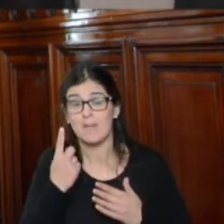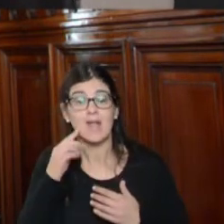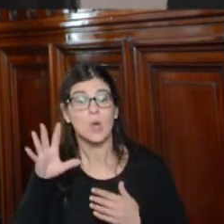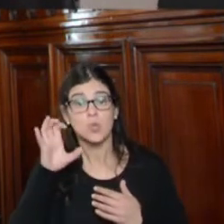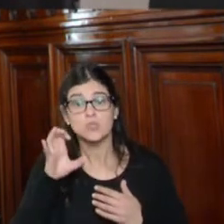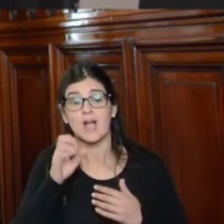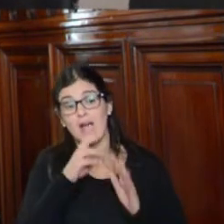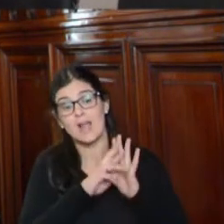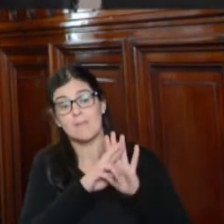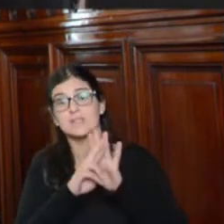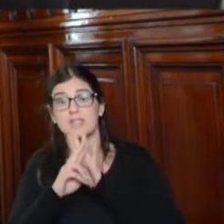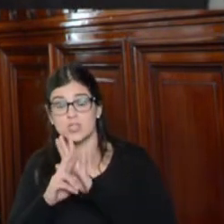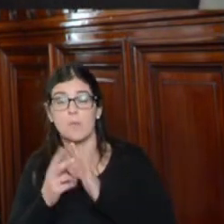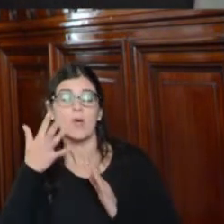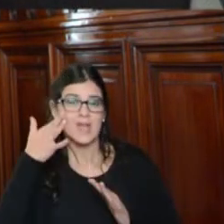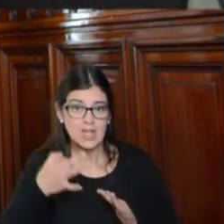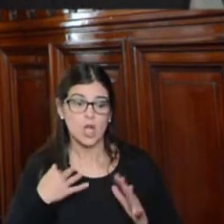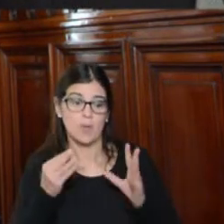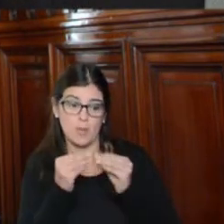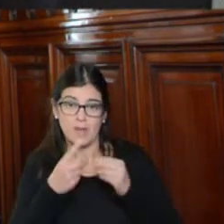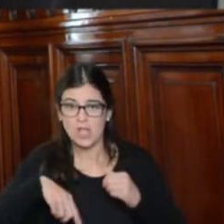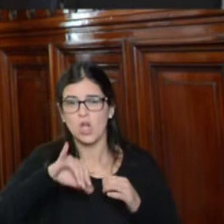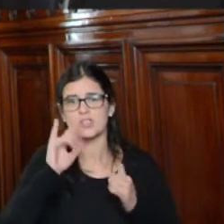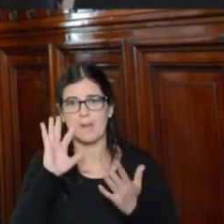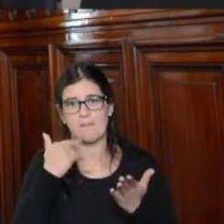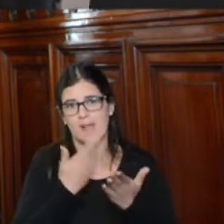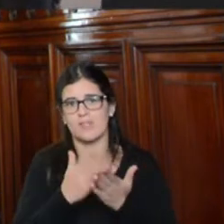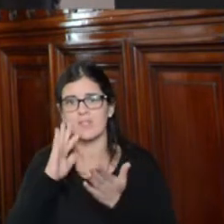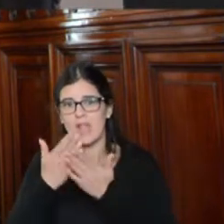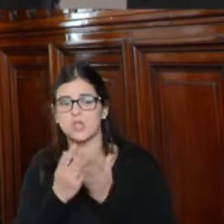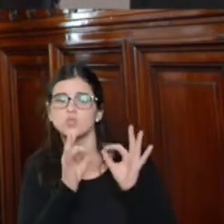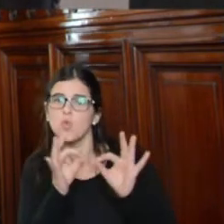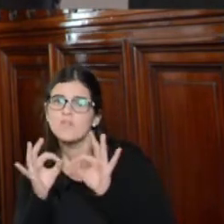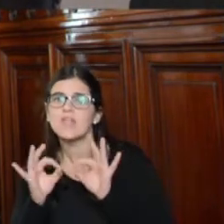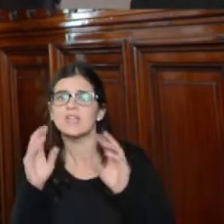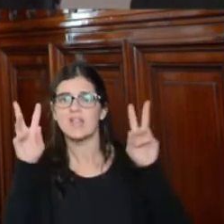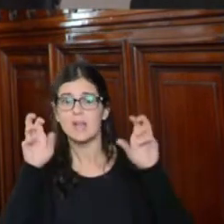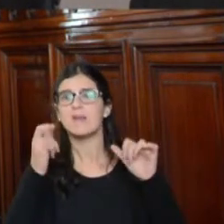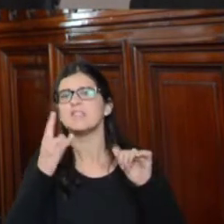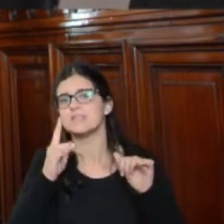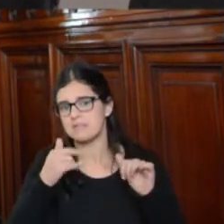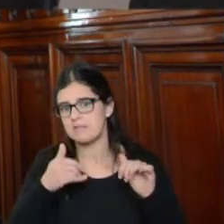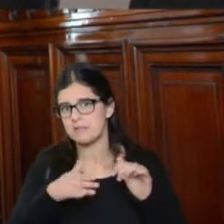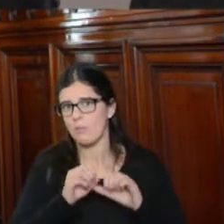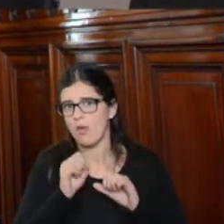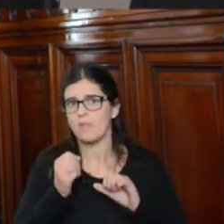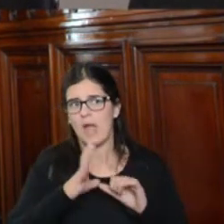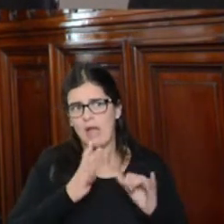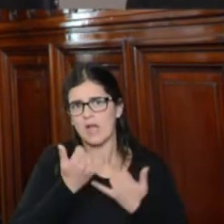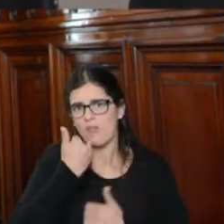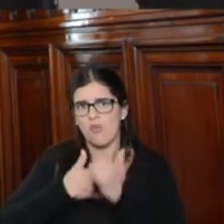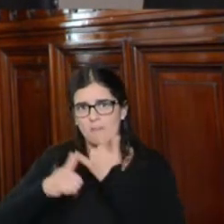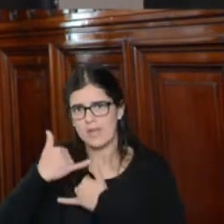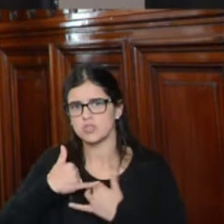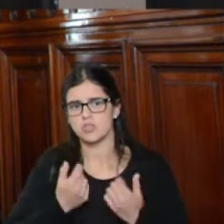a ambas representaciones y porque creo que mis colegas ya han planteado suficientes temas y sin perjuicio que seguiremos recibiendo información